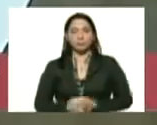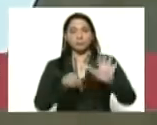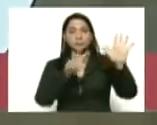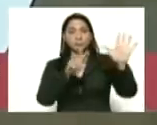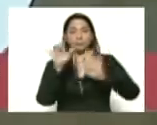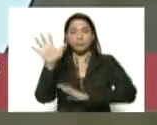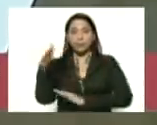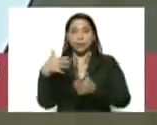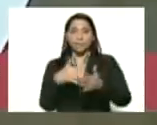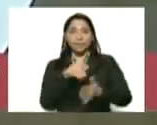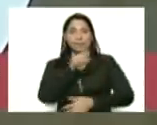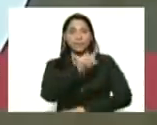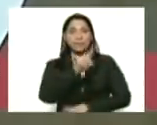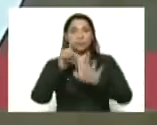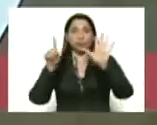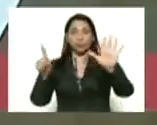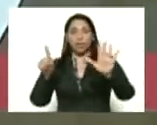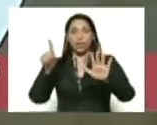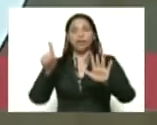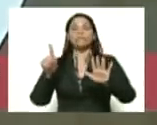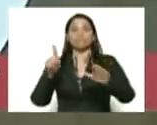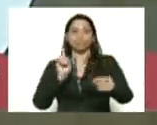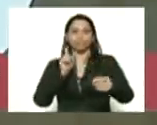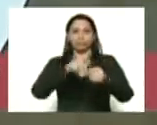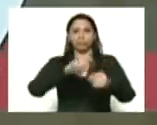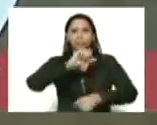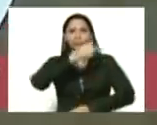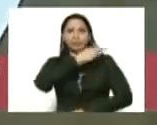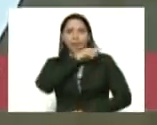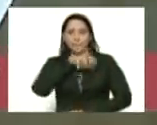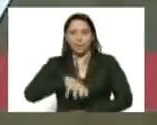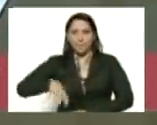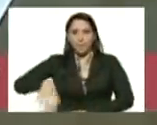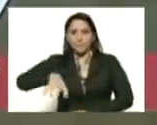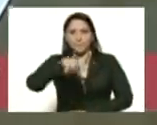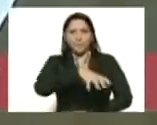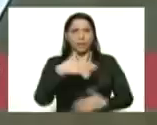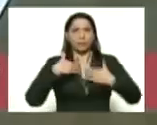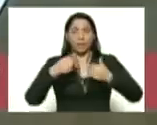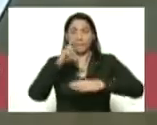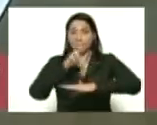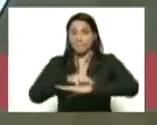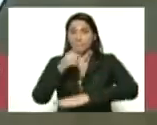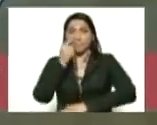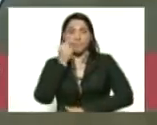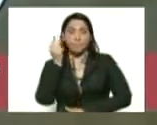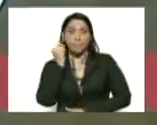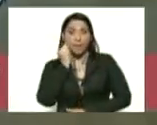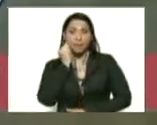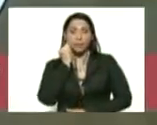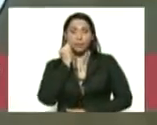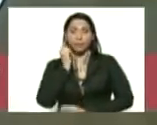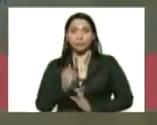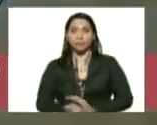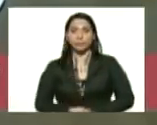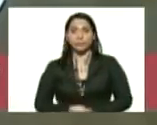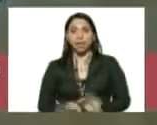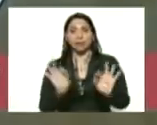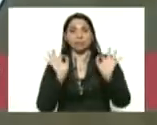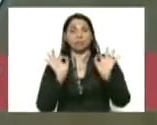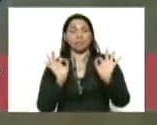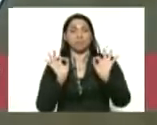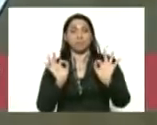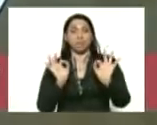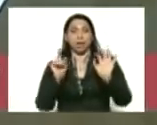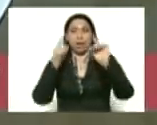65.106 dependientes de direcciones regionales de salud. Médicos, médicas, especialistas,